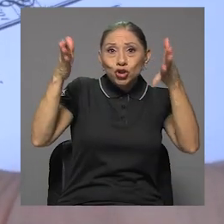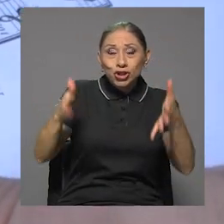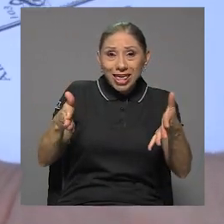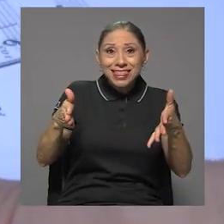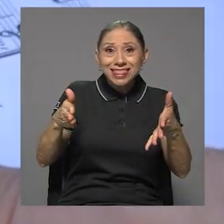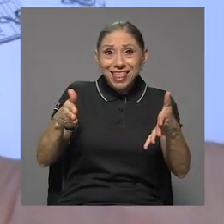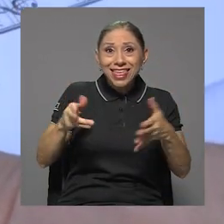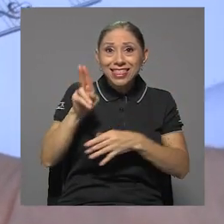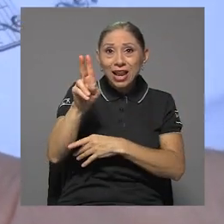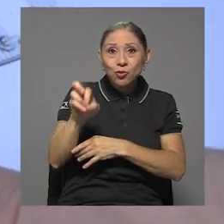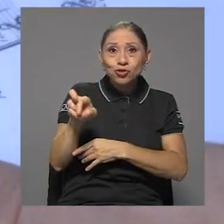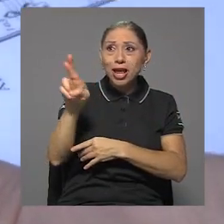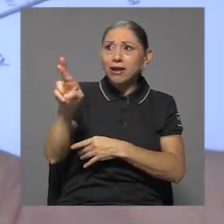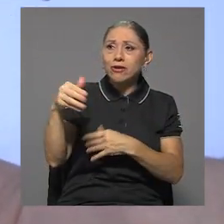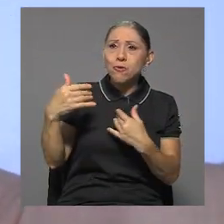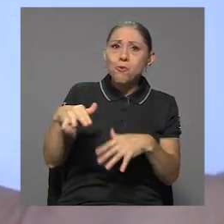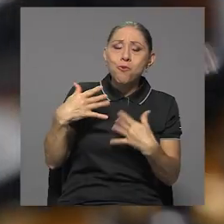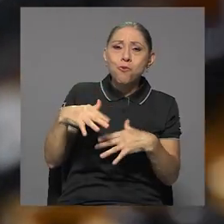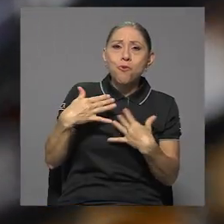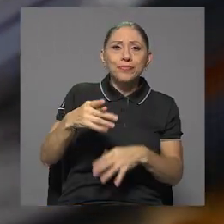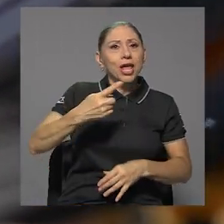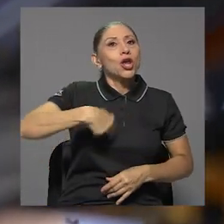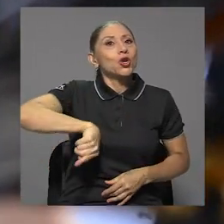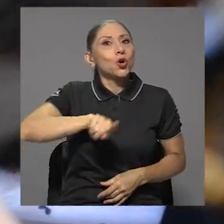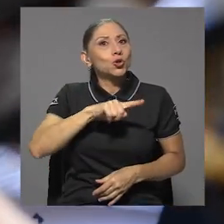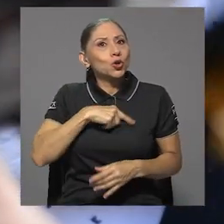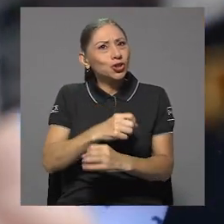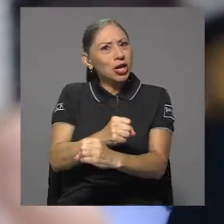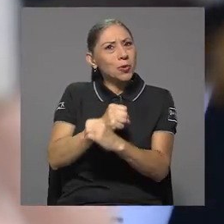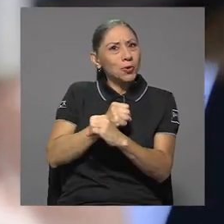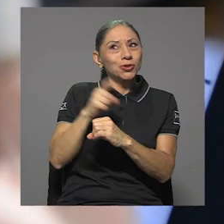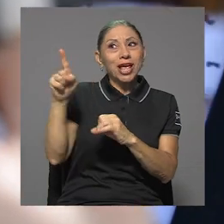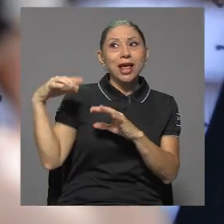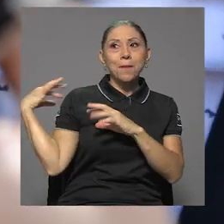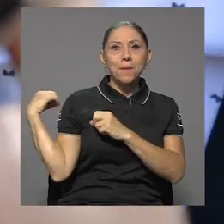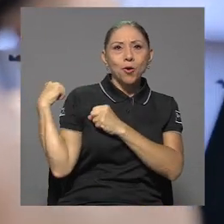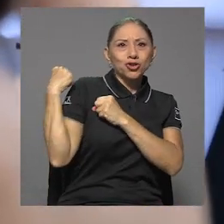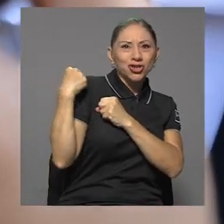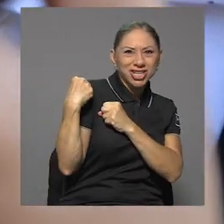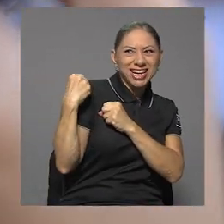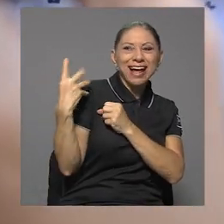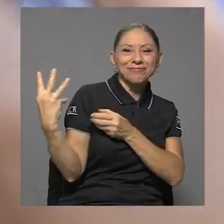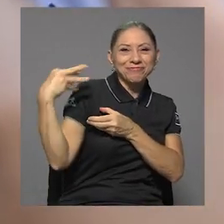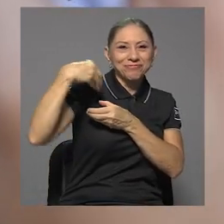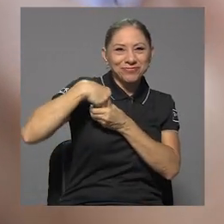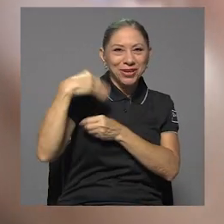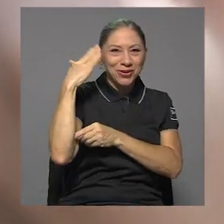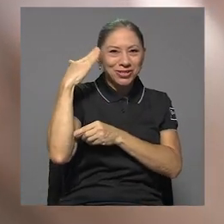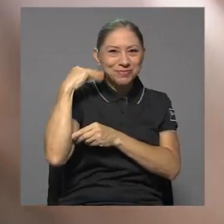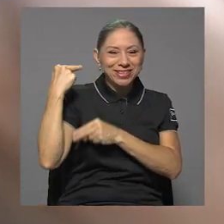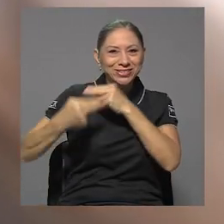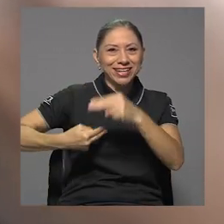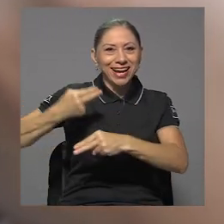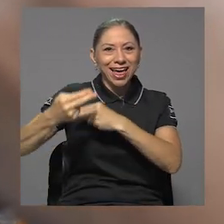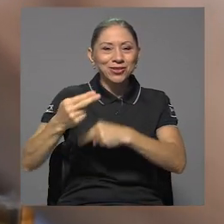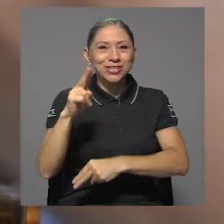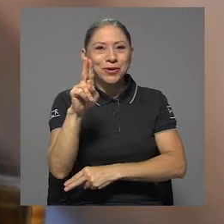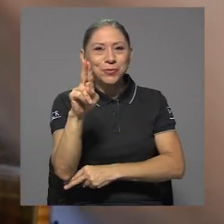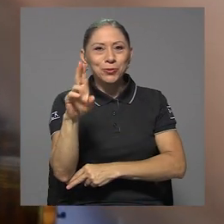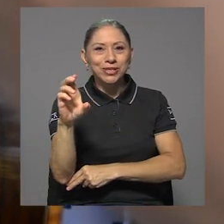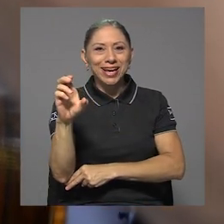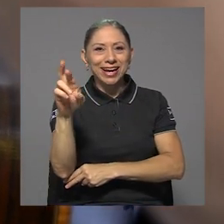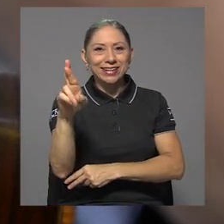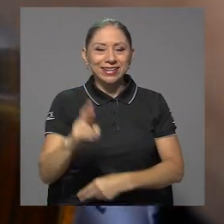y docente de la sede de Occidente. Estamos seguros que en su mochila llevará los conocimientos y el legado de la